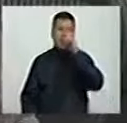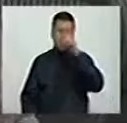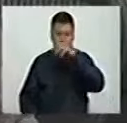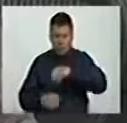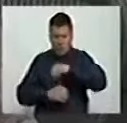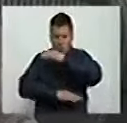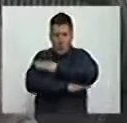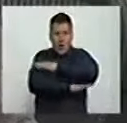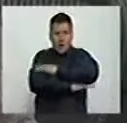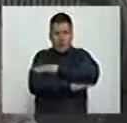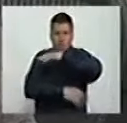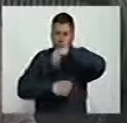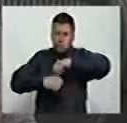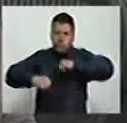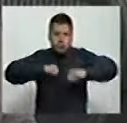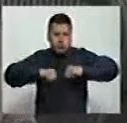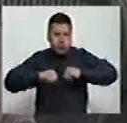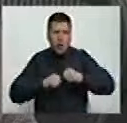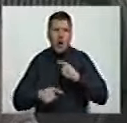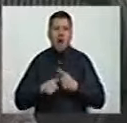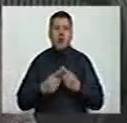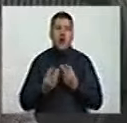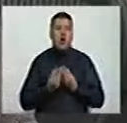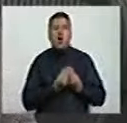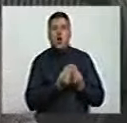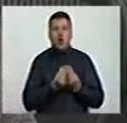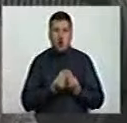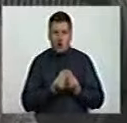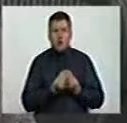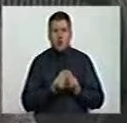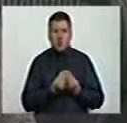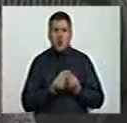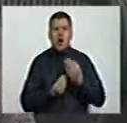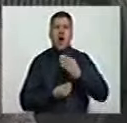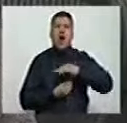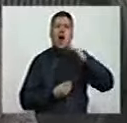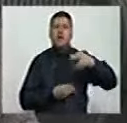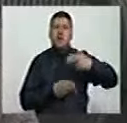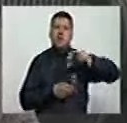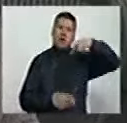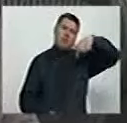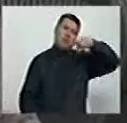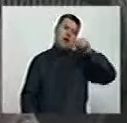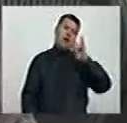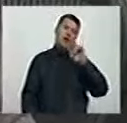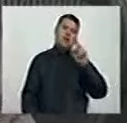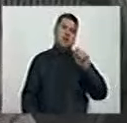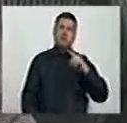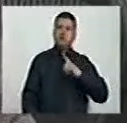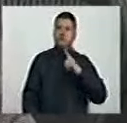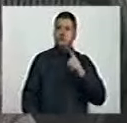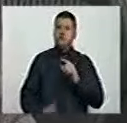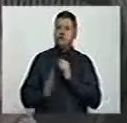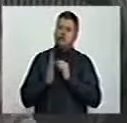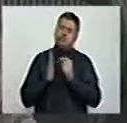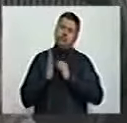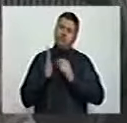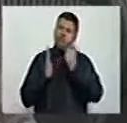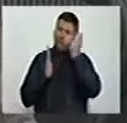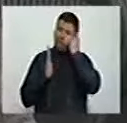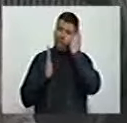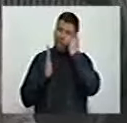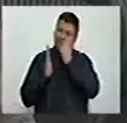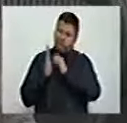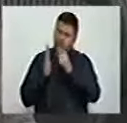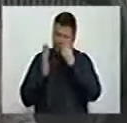disciplina la llevaron a ser concejal de su natal Valparaíso Antioquia y a erigirse como escritora intelectual